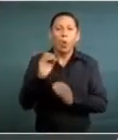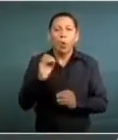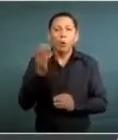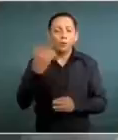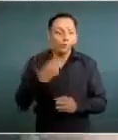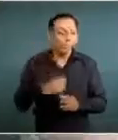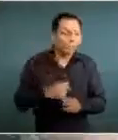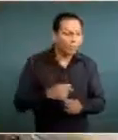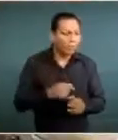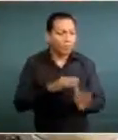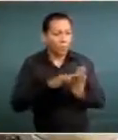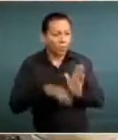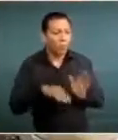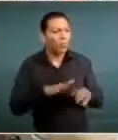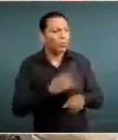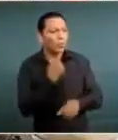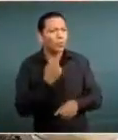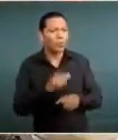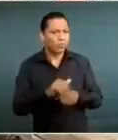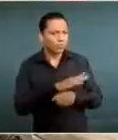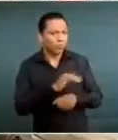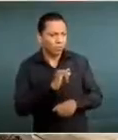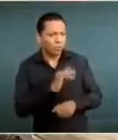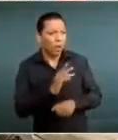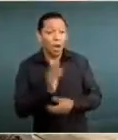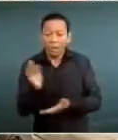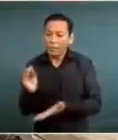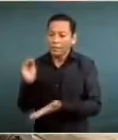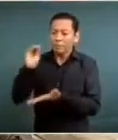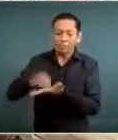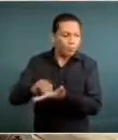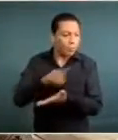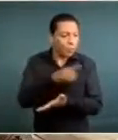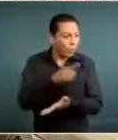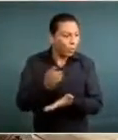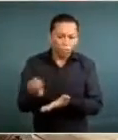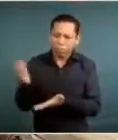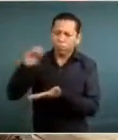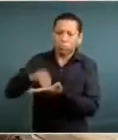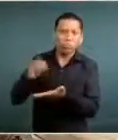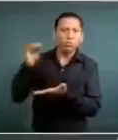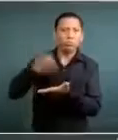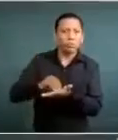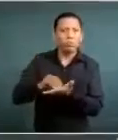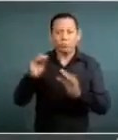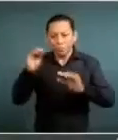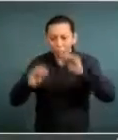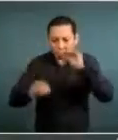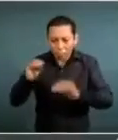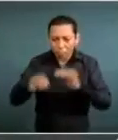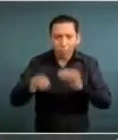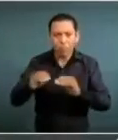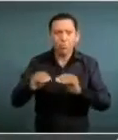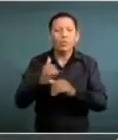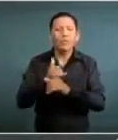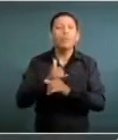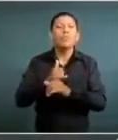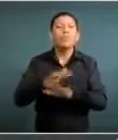Y hubo este proceso de actualización,